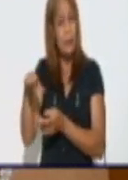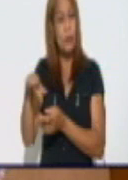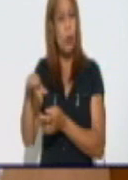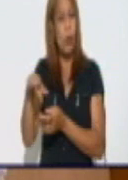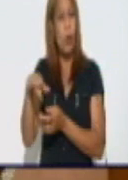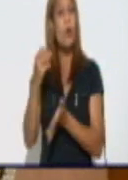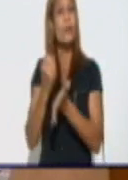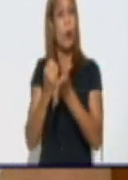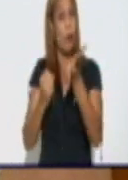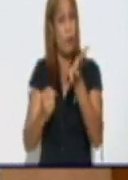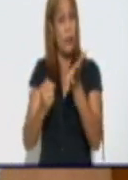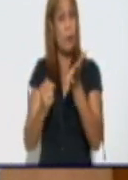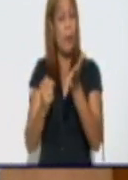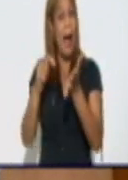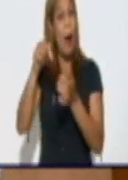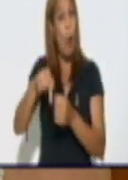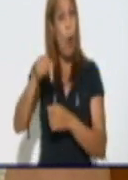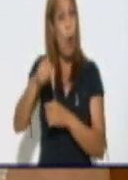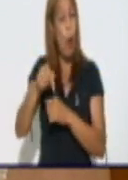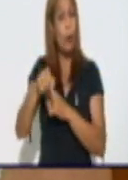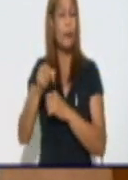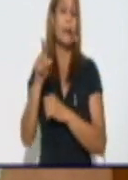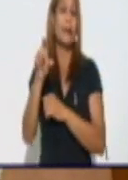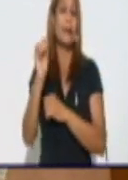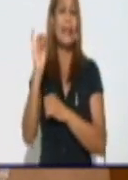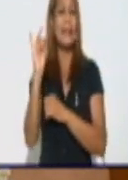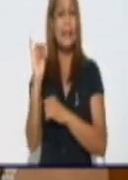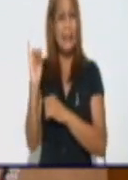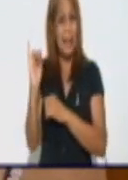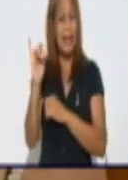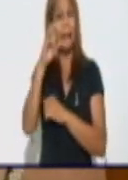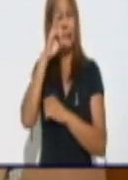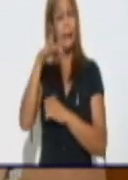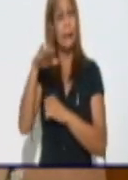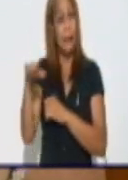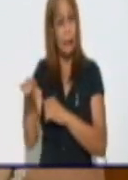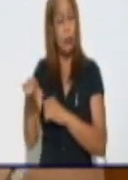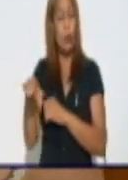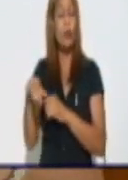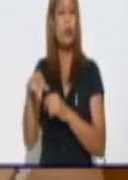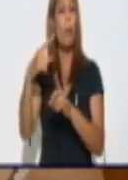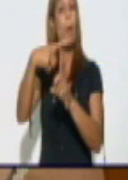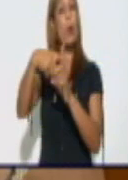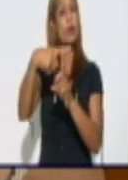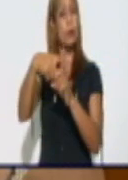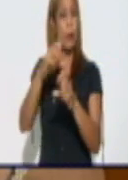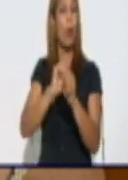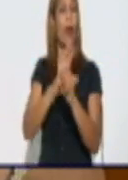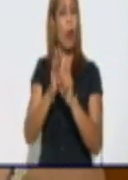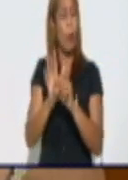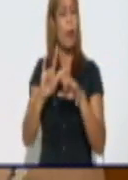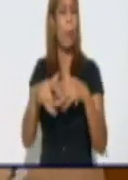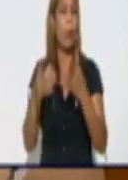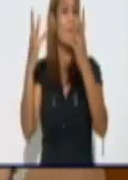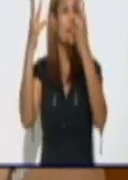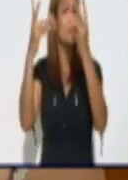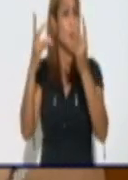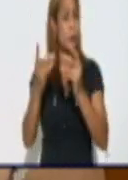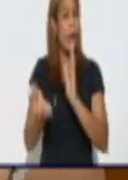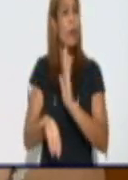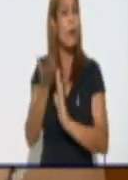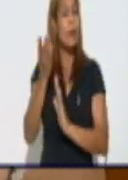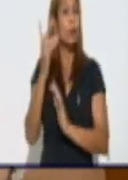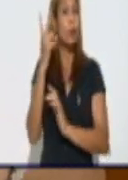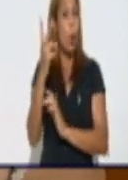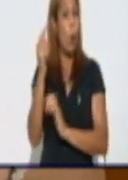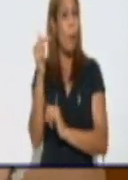confirma en los últimos 15 días, con 16 casos en edades pediátricas, o sea, menores de 20 años, es una cifra bastante elevada. De ellos, dos son menores de